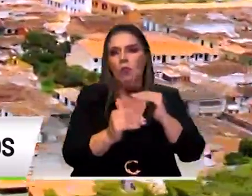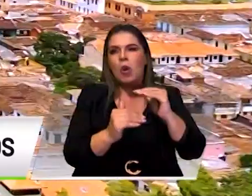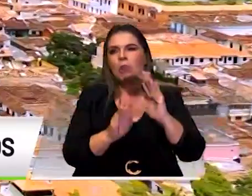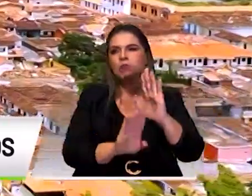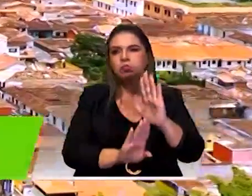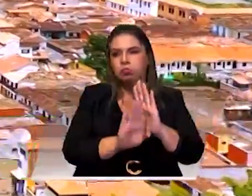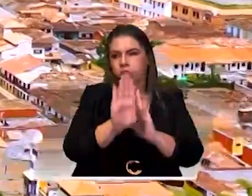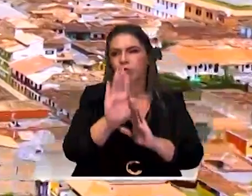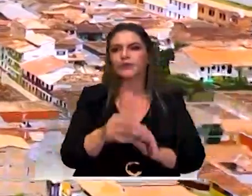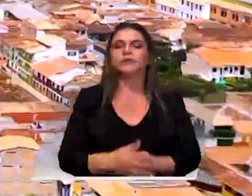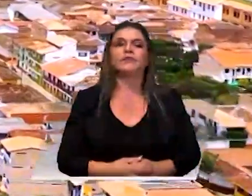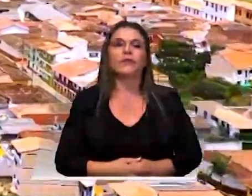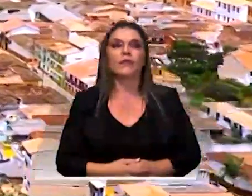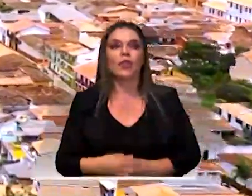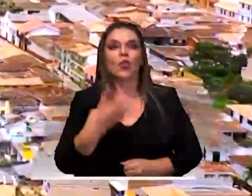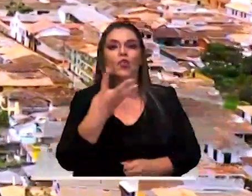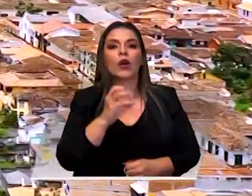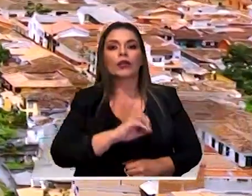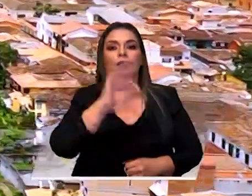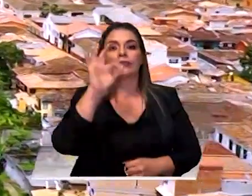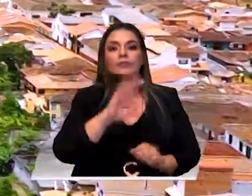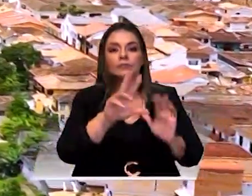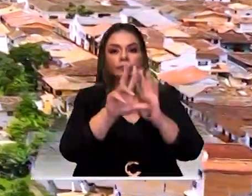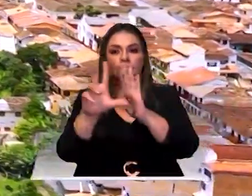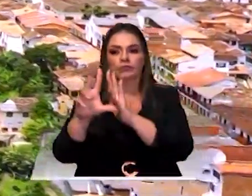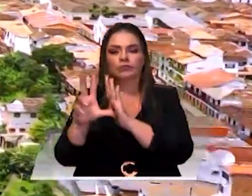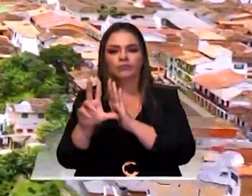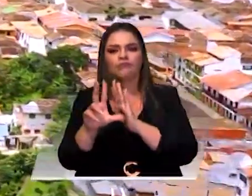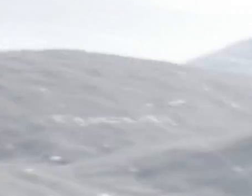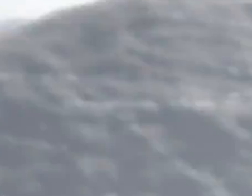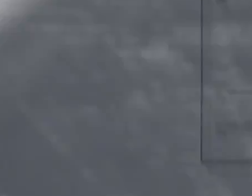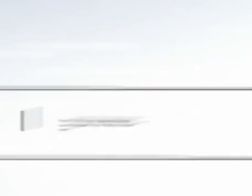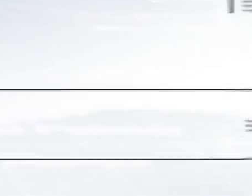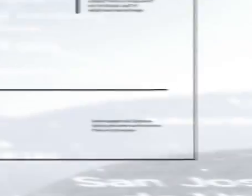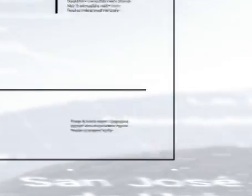según Cotelco el 40% de los hoteles en el departamento cerró.